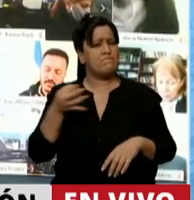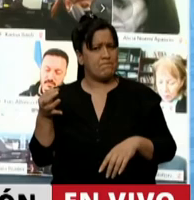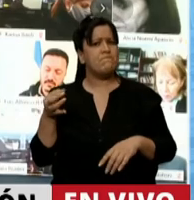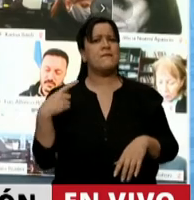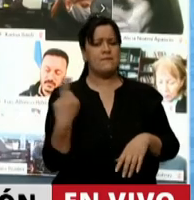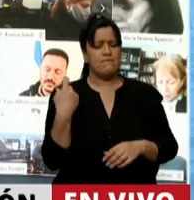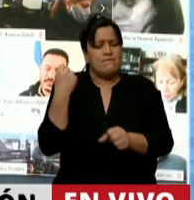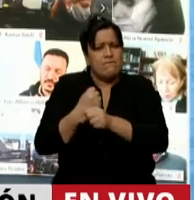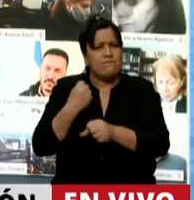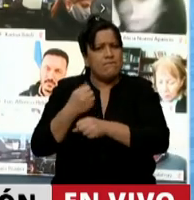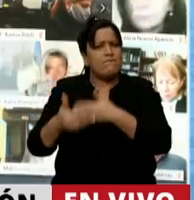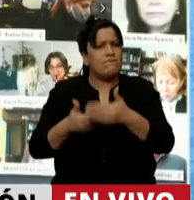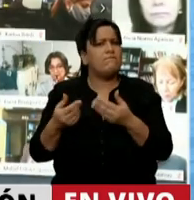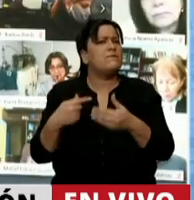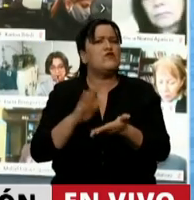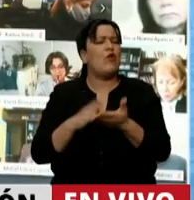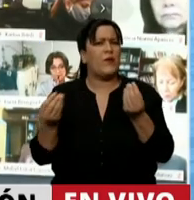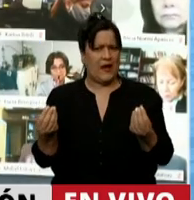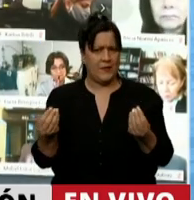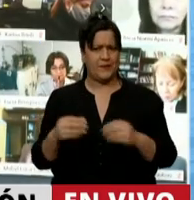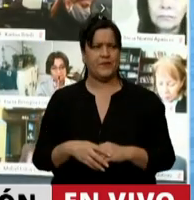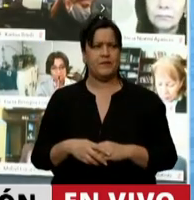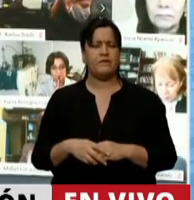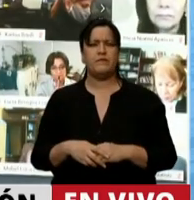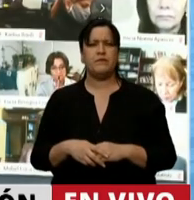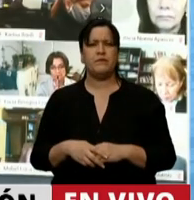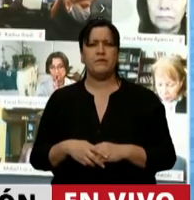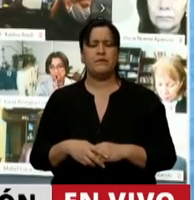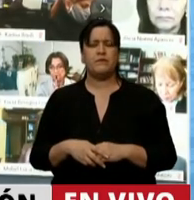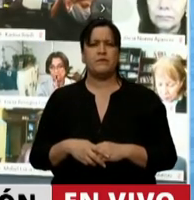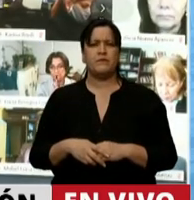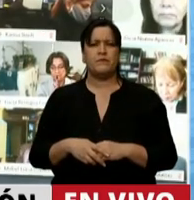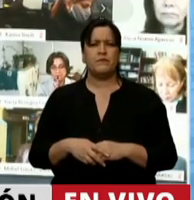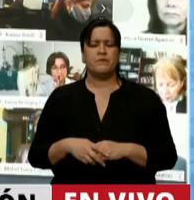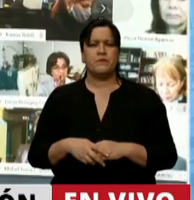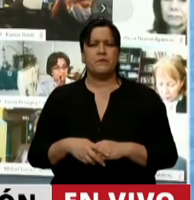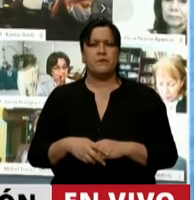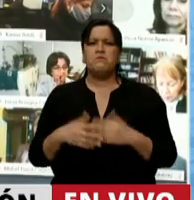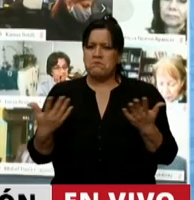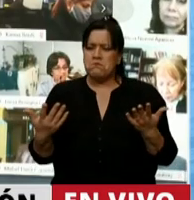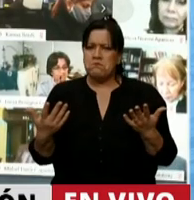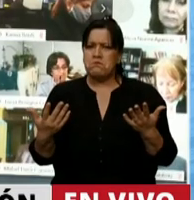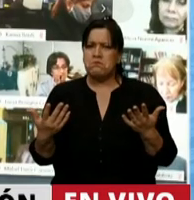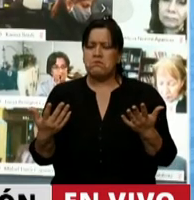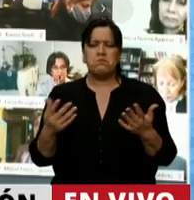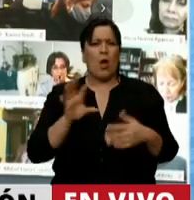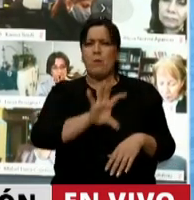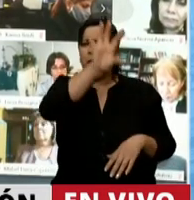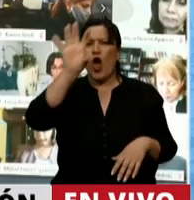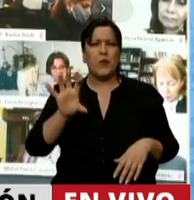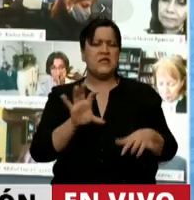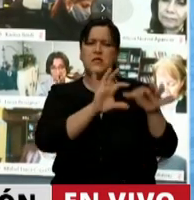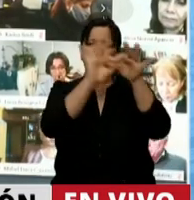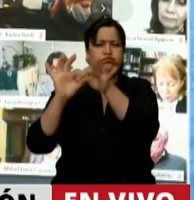trabajado con total amplitud con las provincias,